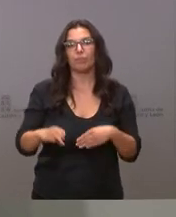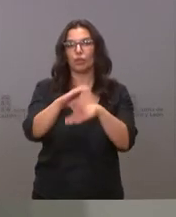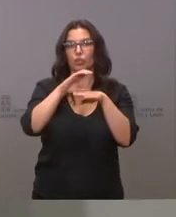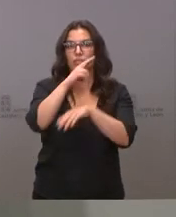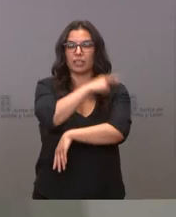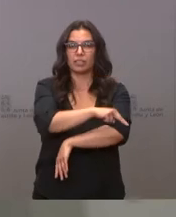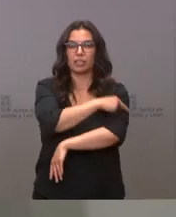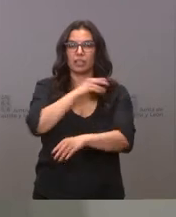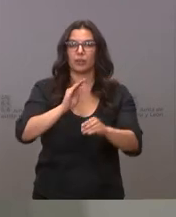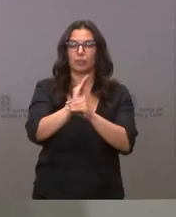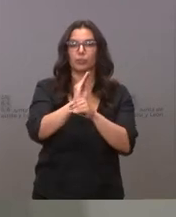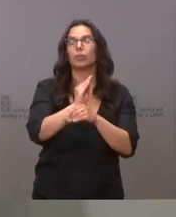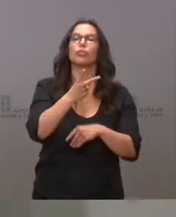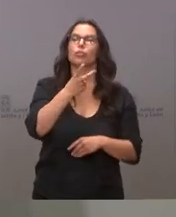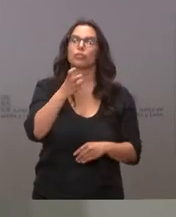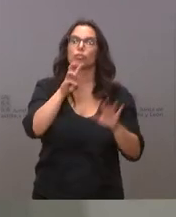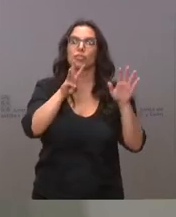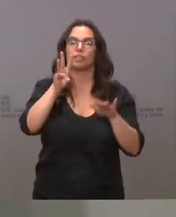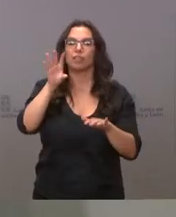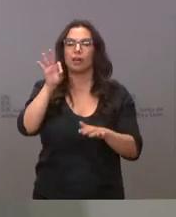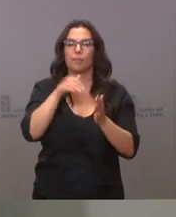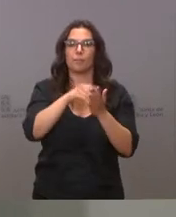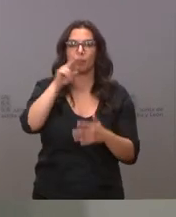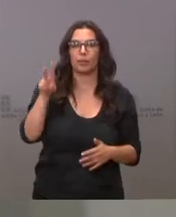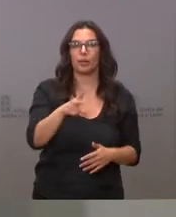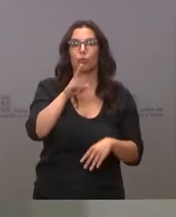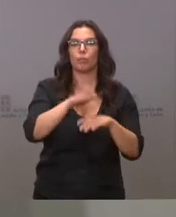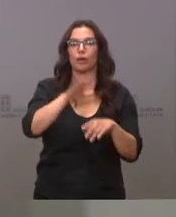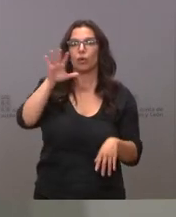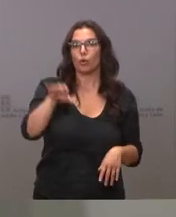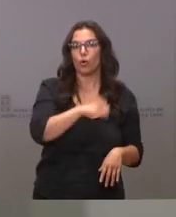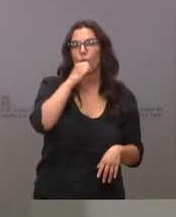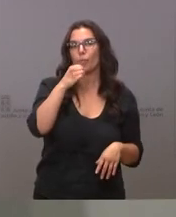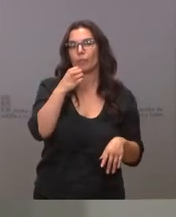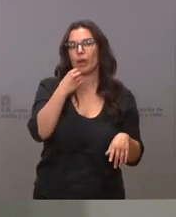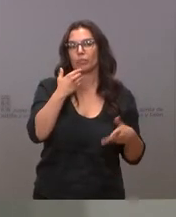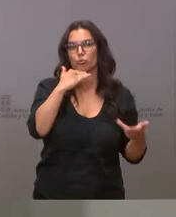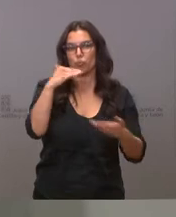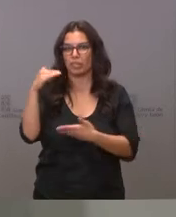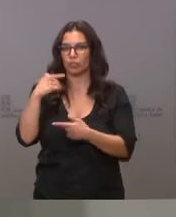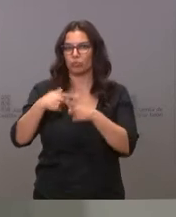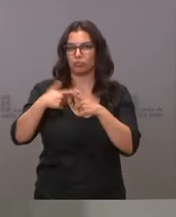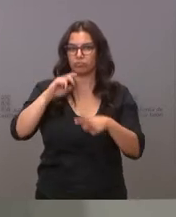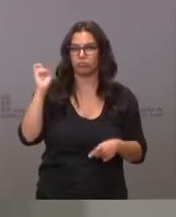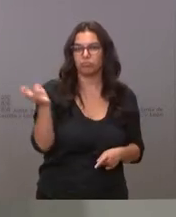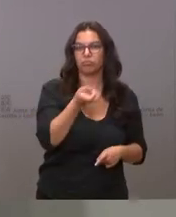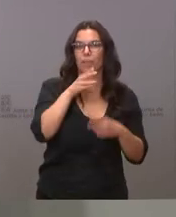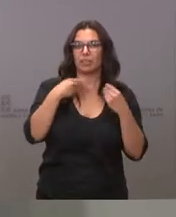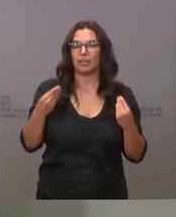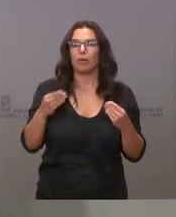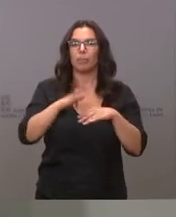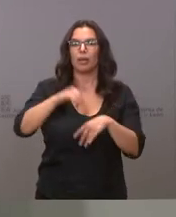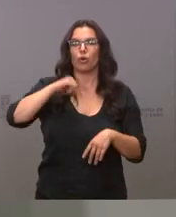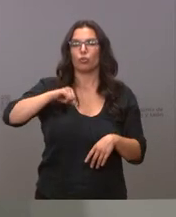Sanidad destina también 280.000 euros a la compra de diferentes suministros para el Hospital Universitario